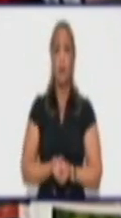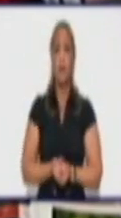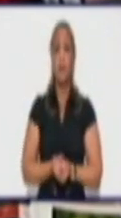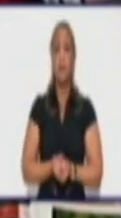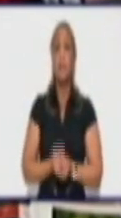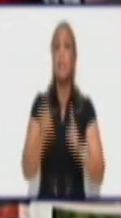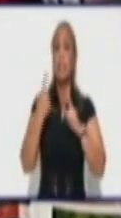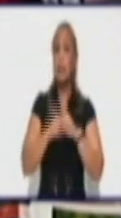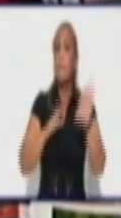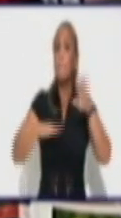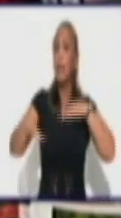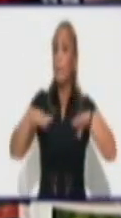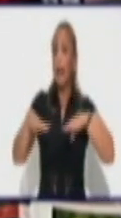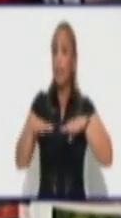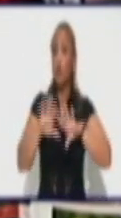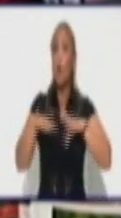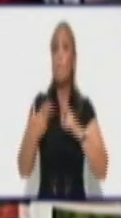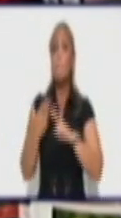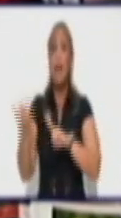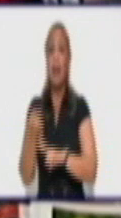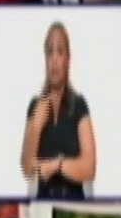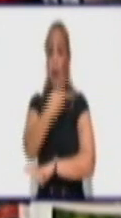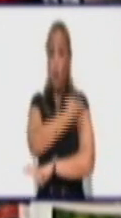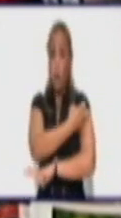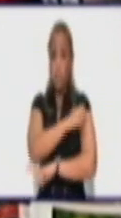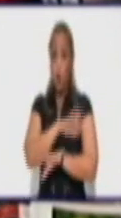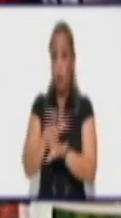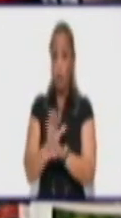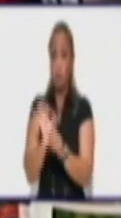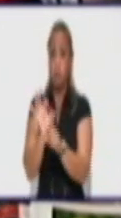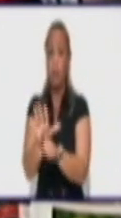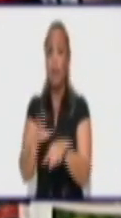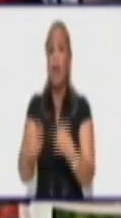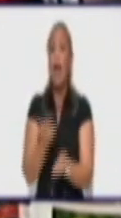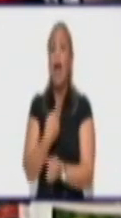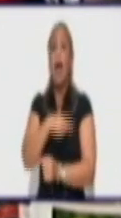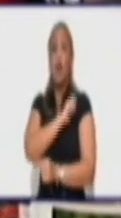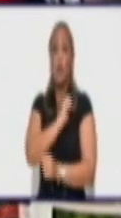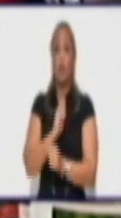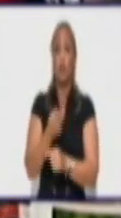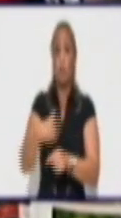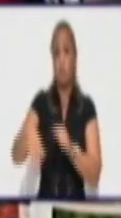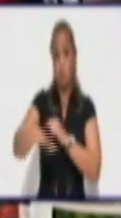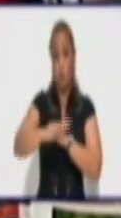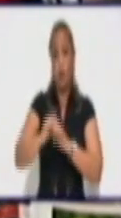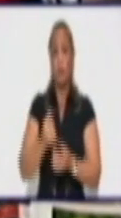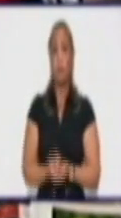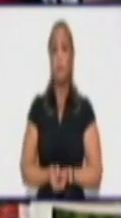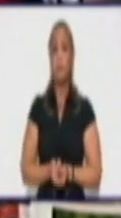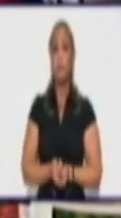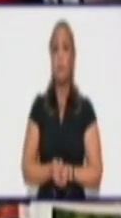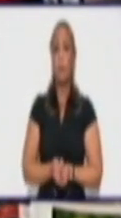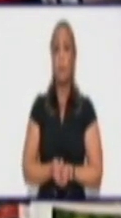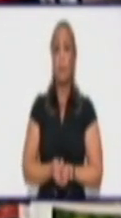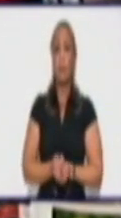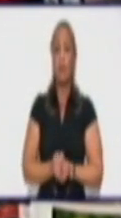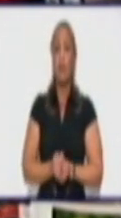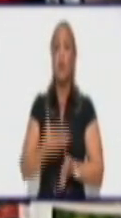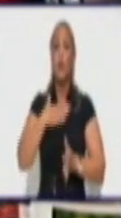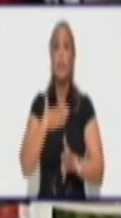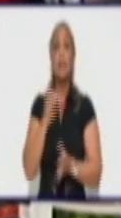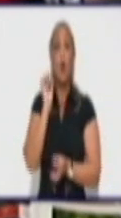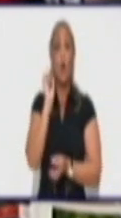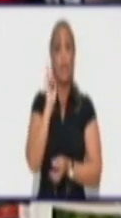preparándonos para la vacunación que se va a llevar a cabo a nuestro pueblo. Por ejemplo, nuestra organización,